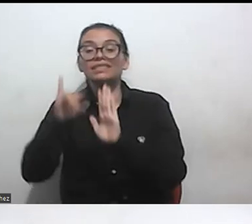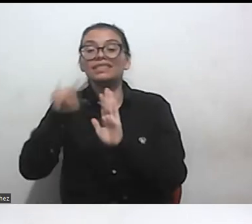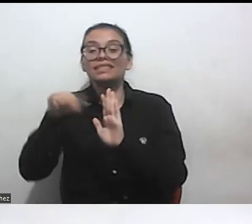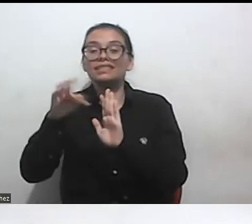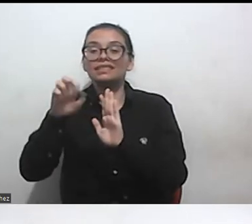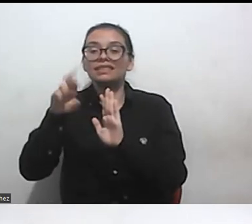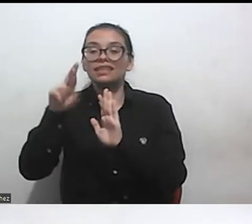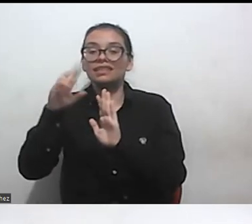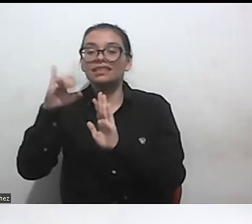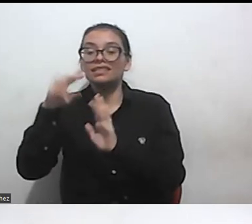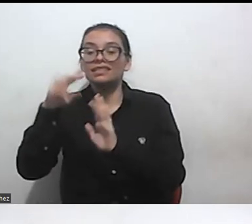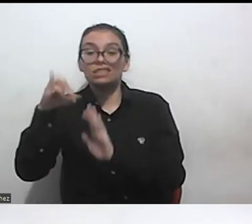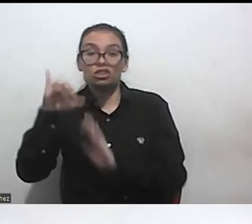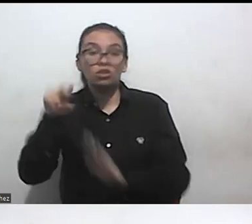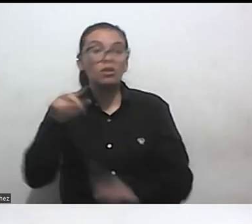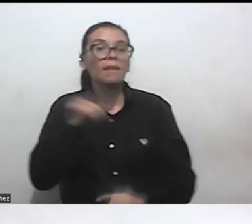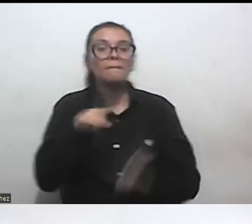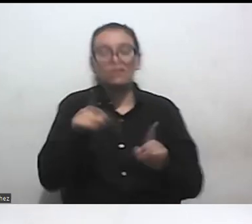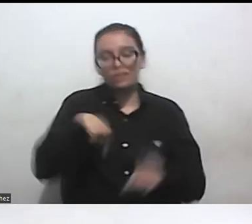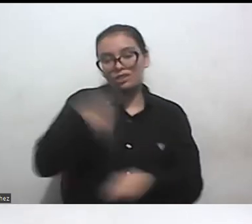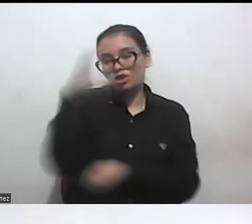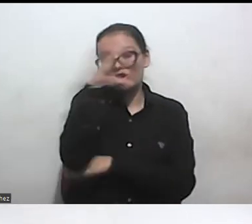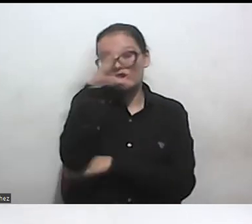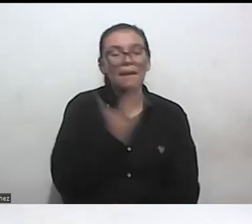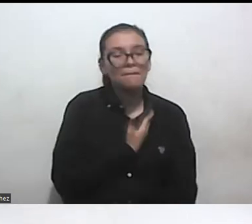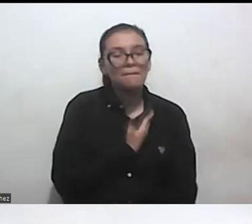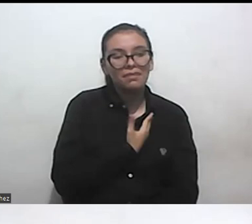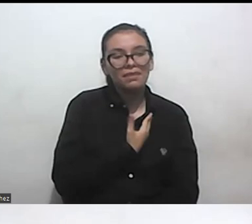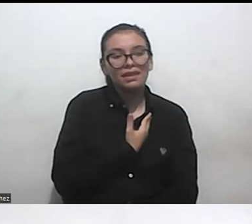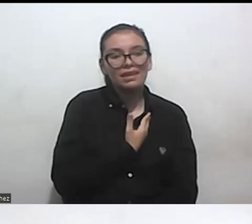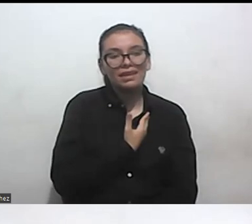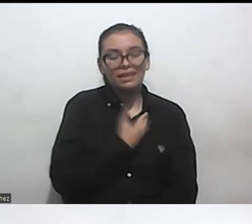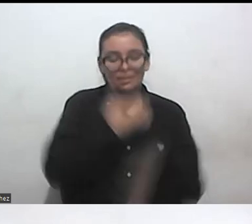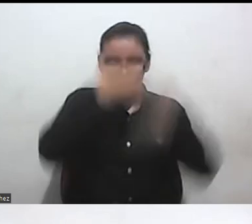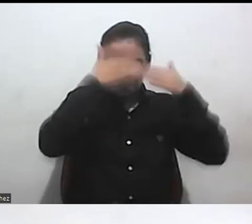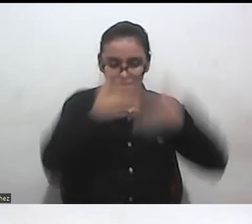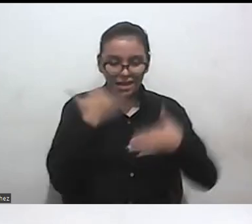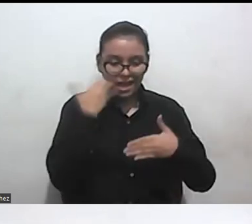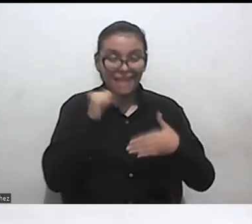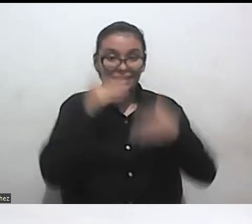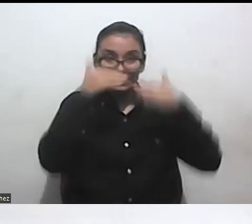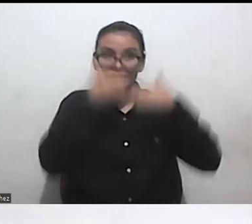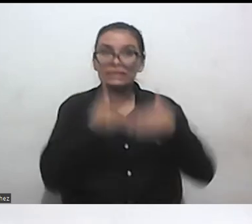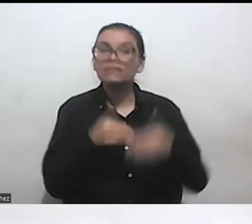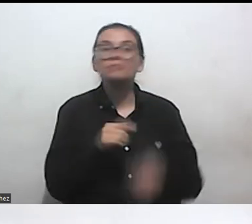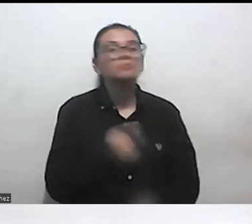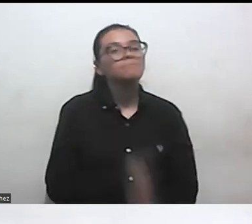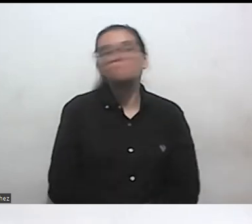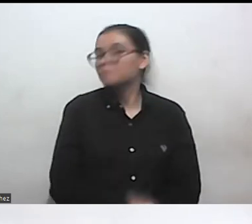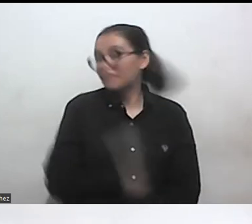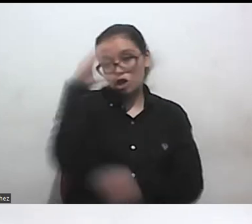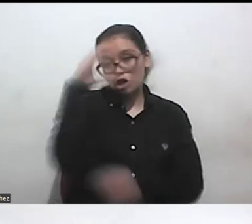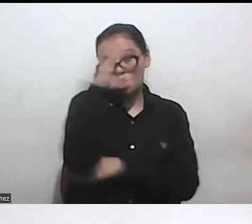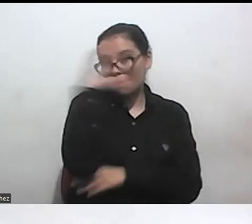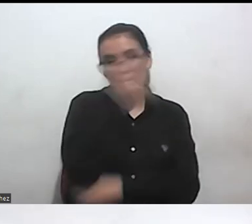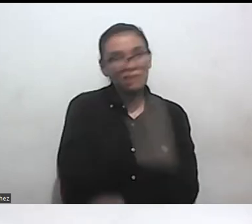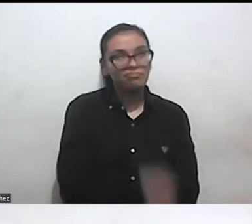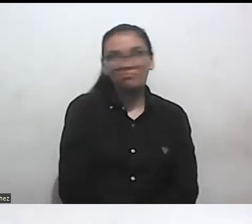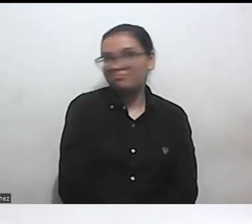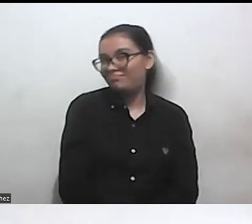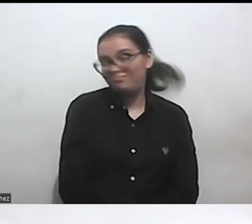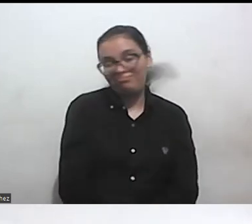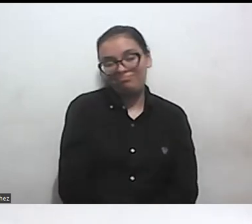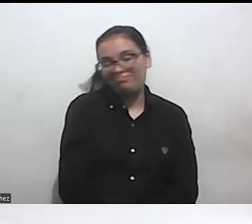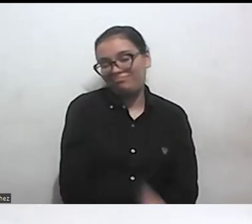maternaje no tenemos un no hay nada muy significativo por lo que sacar la cara